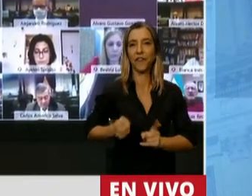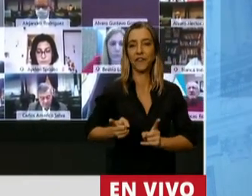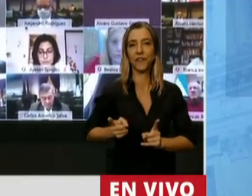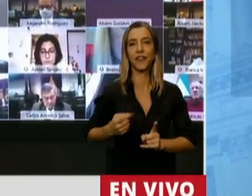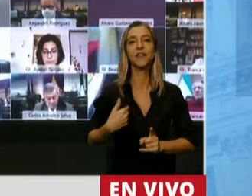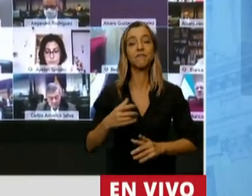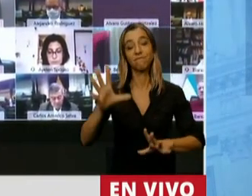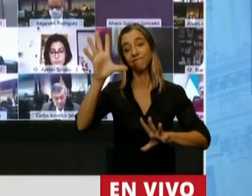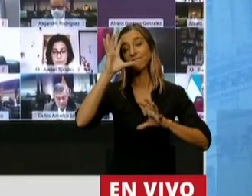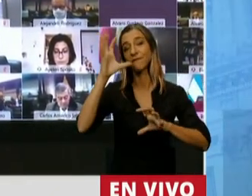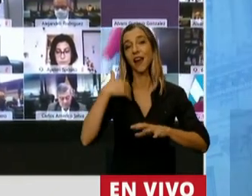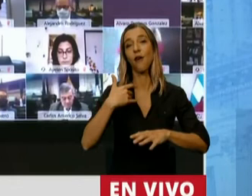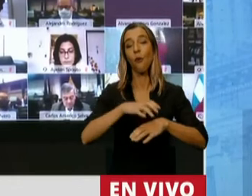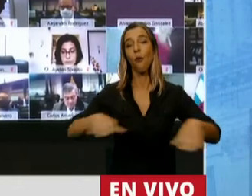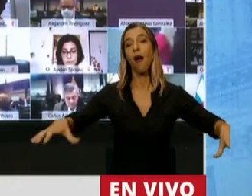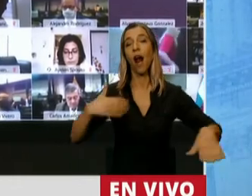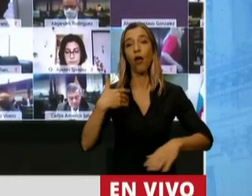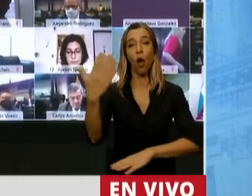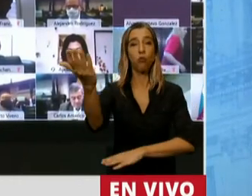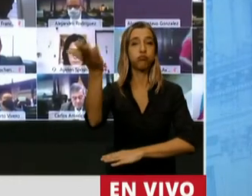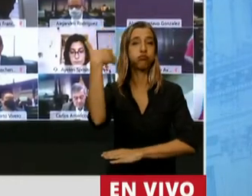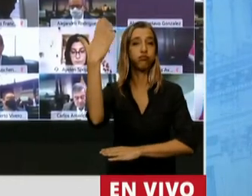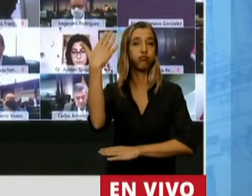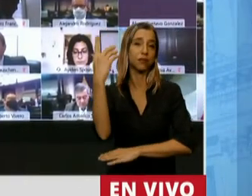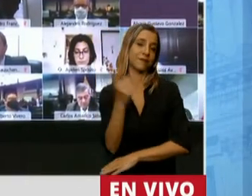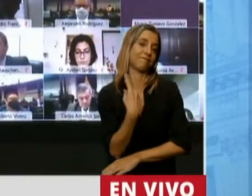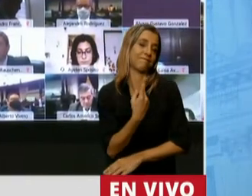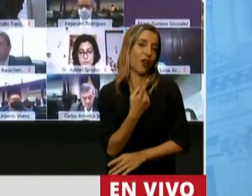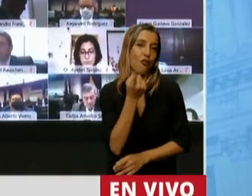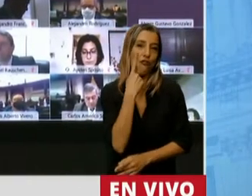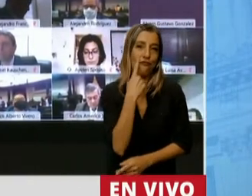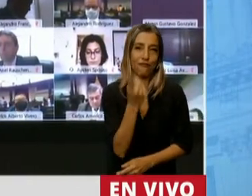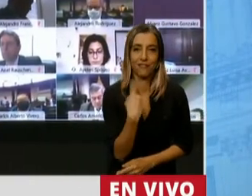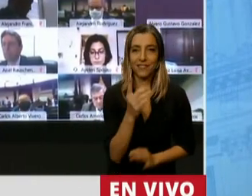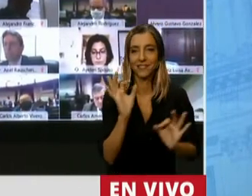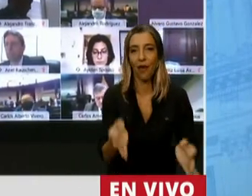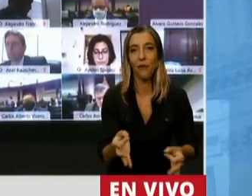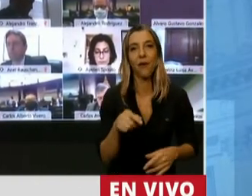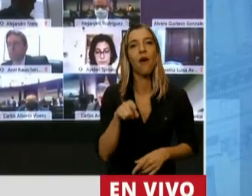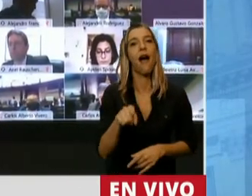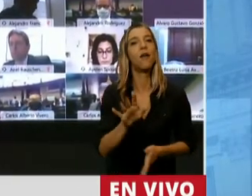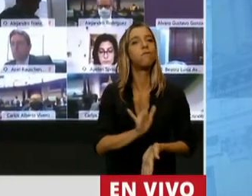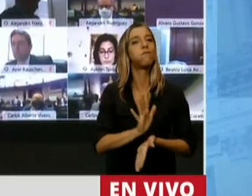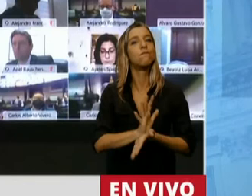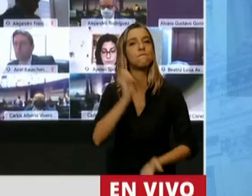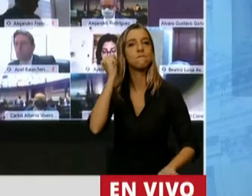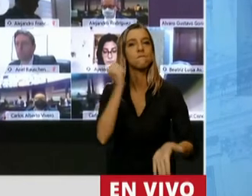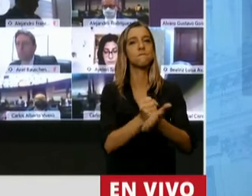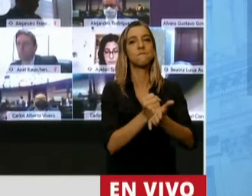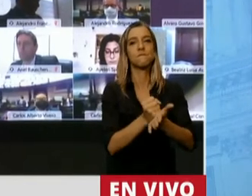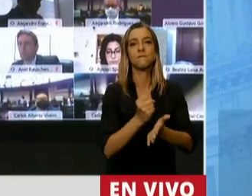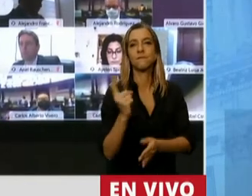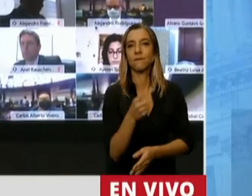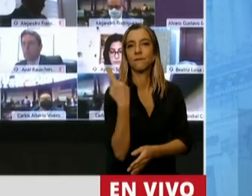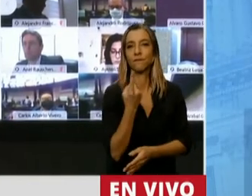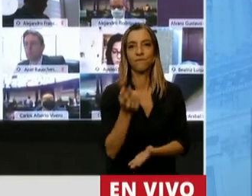pronuncia el discurso célebre que todos conocemos y es ahí donde se sella la lealtad.